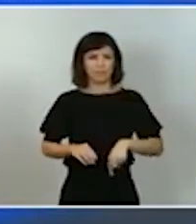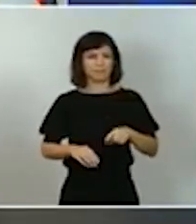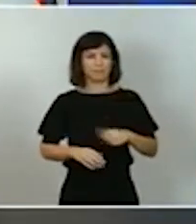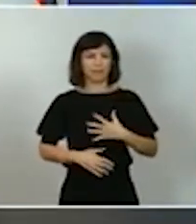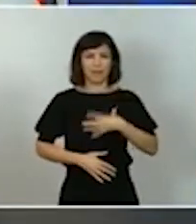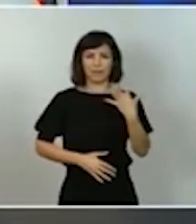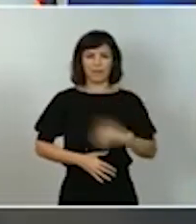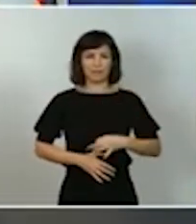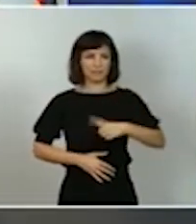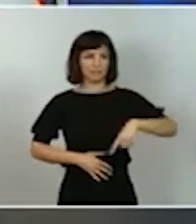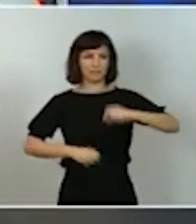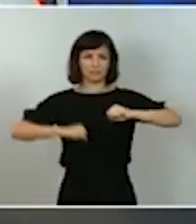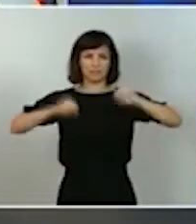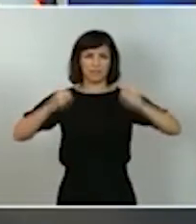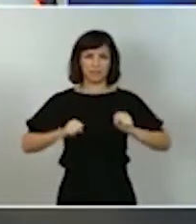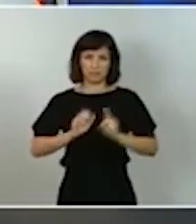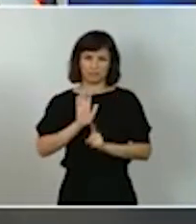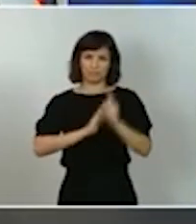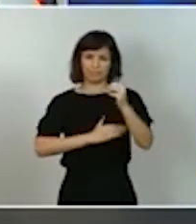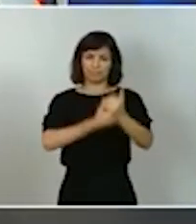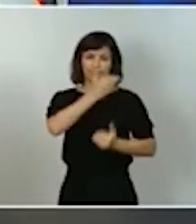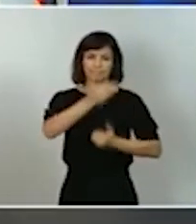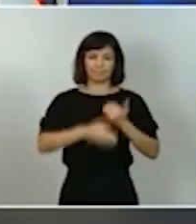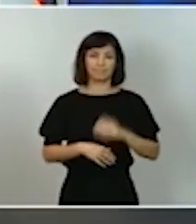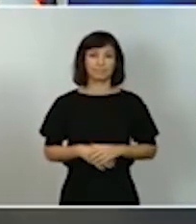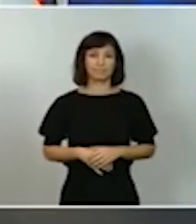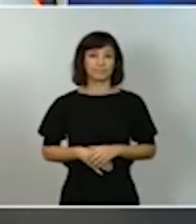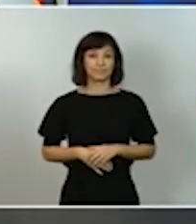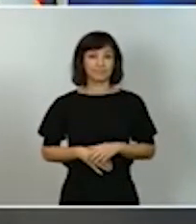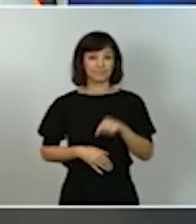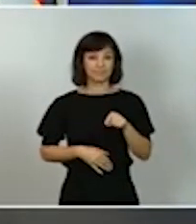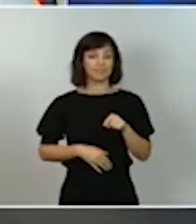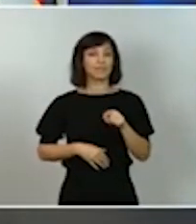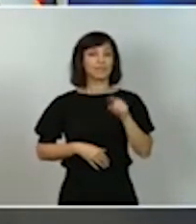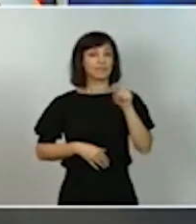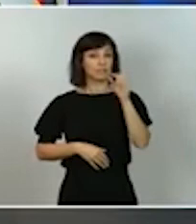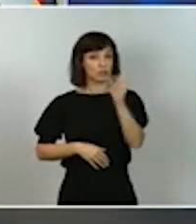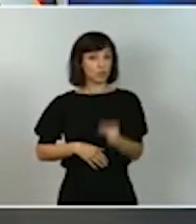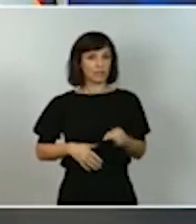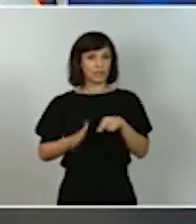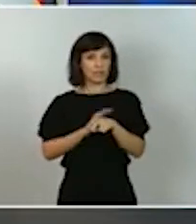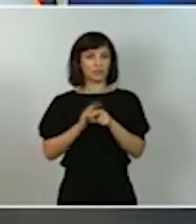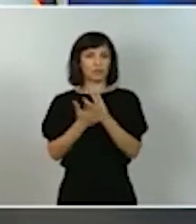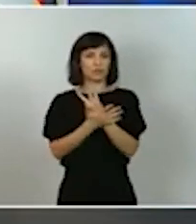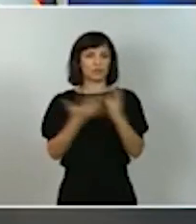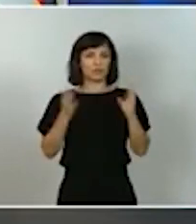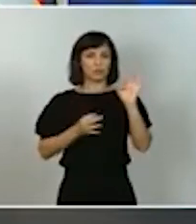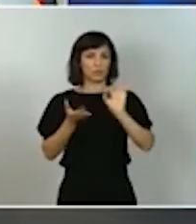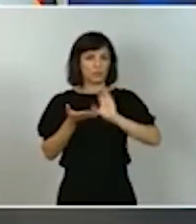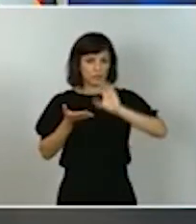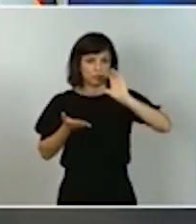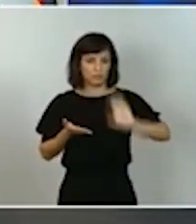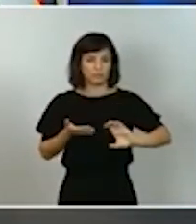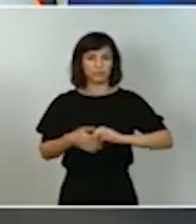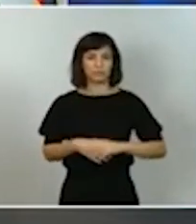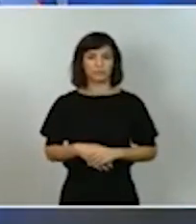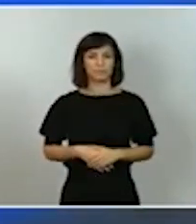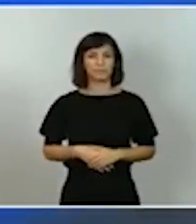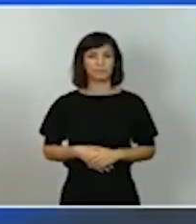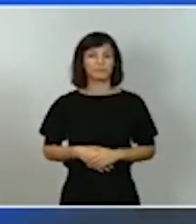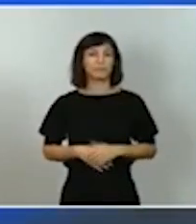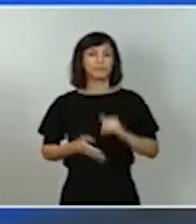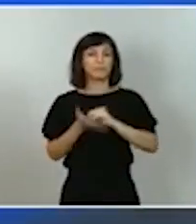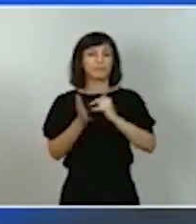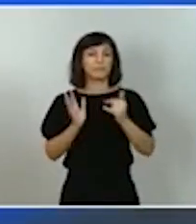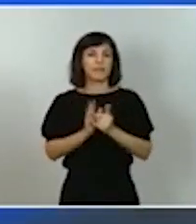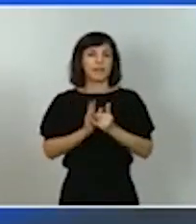va a concentrar el 18% del total de recursos si hay un elemento capital para que el plan de inversiones y reformas tenga un